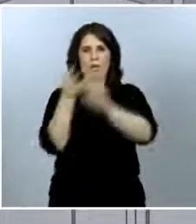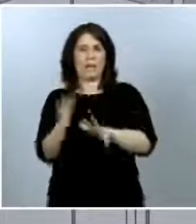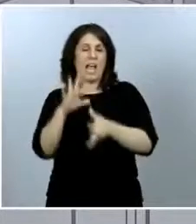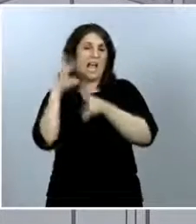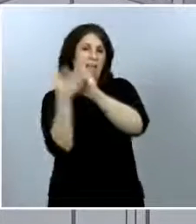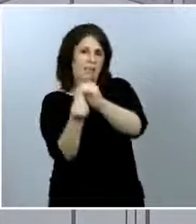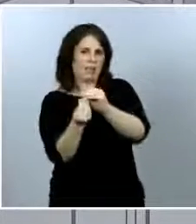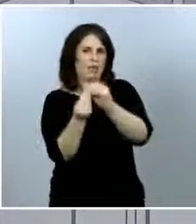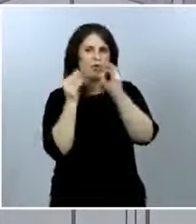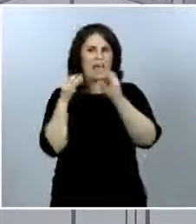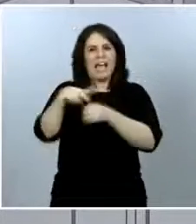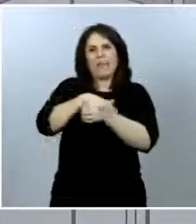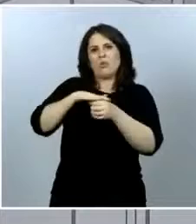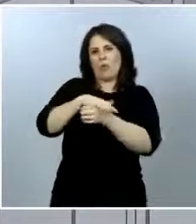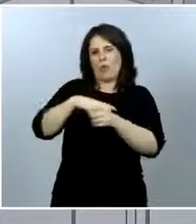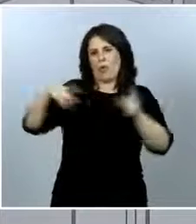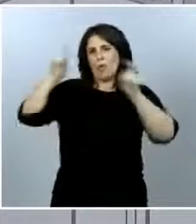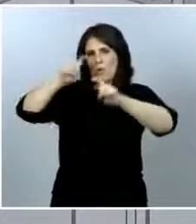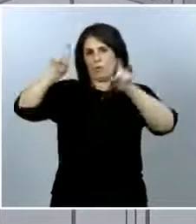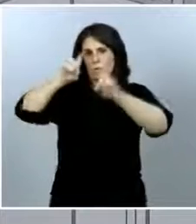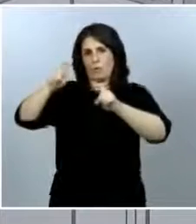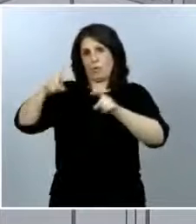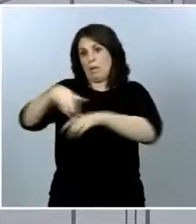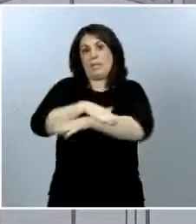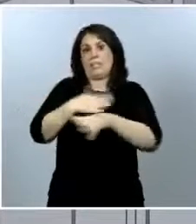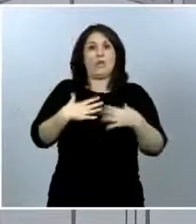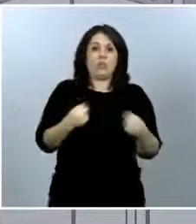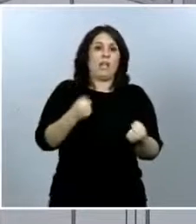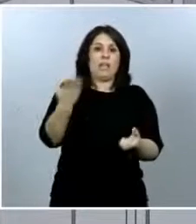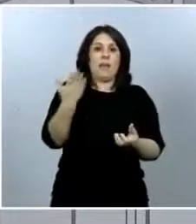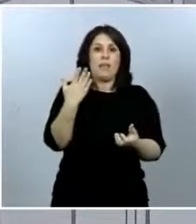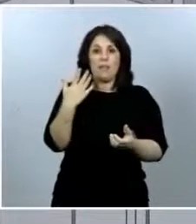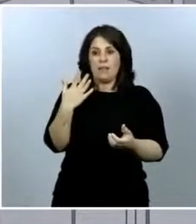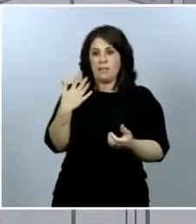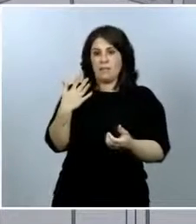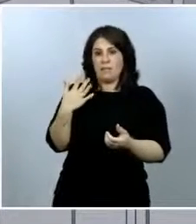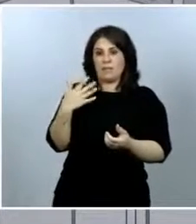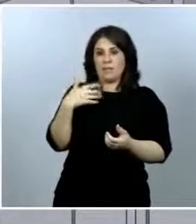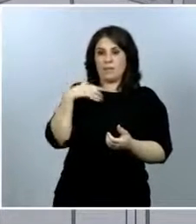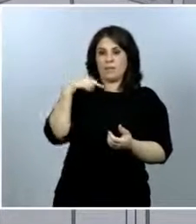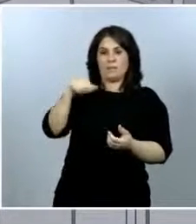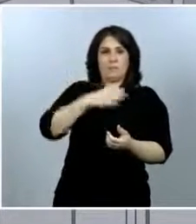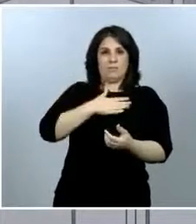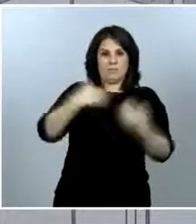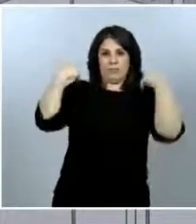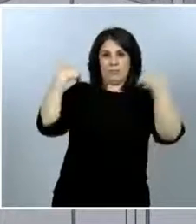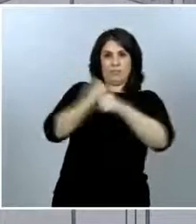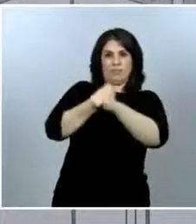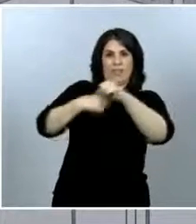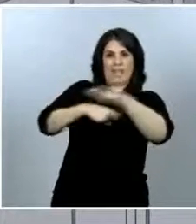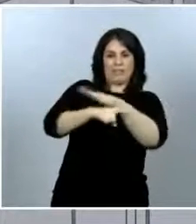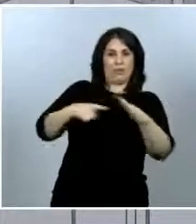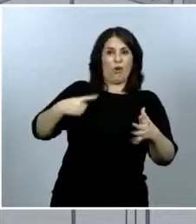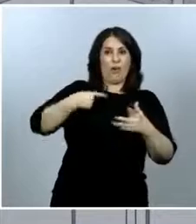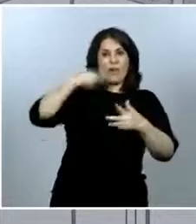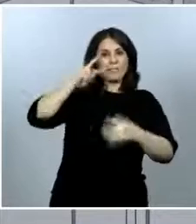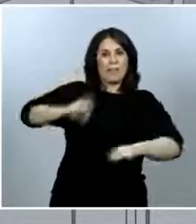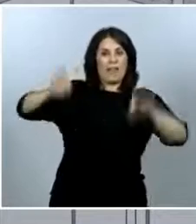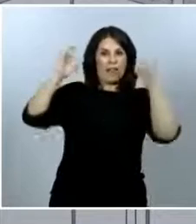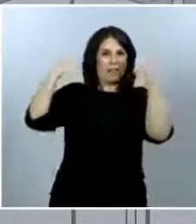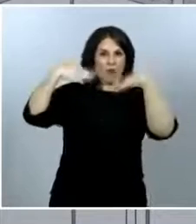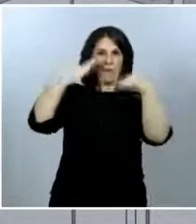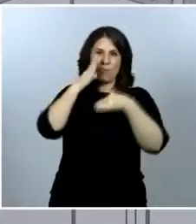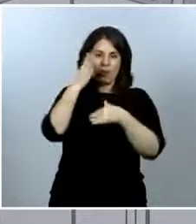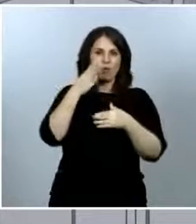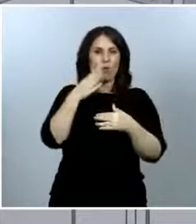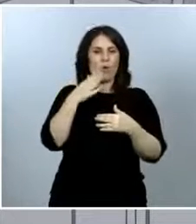educativo, que obviamente el Ministerio de Sanidad ni es nuestra área de gestión ni nuestra área de especialidad. La verdad es que ha sido una reunión